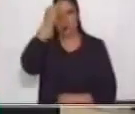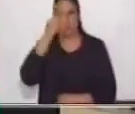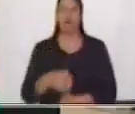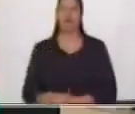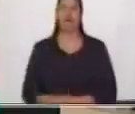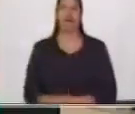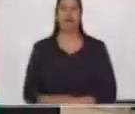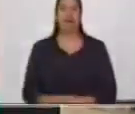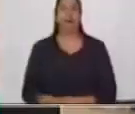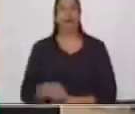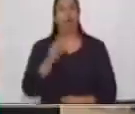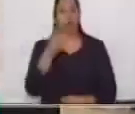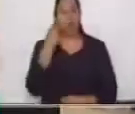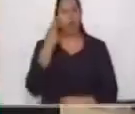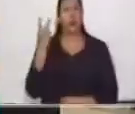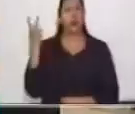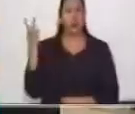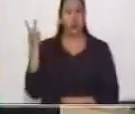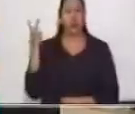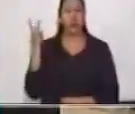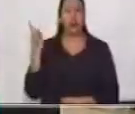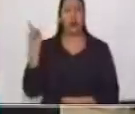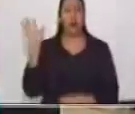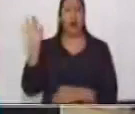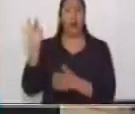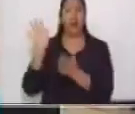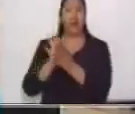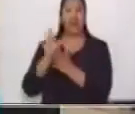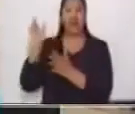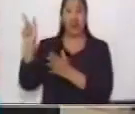Si te has dado cuenta, por ahí están pegadas las frases.